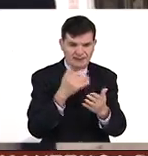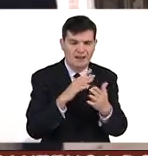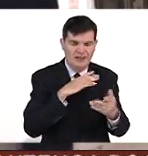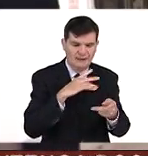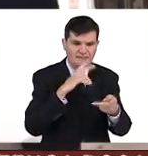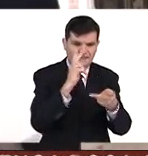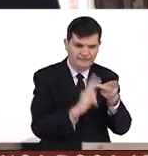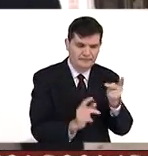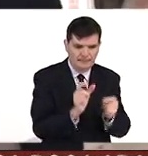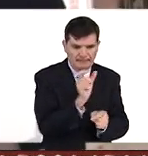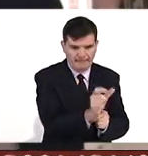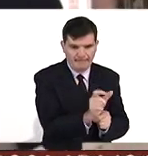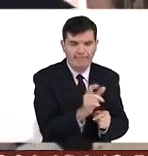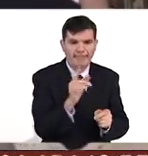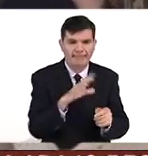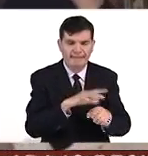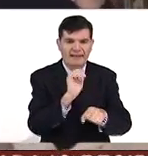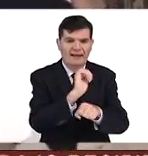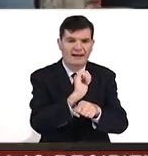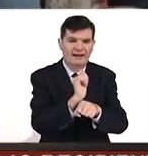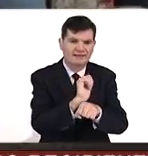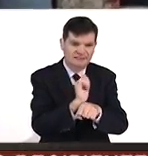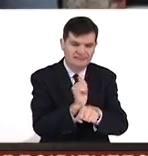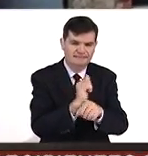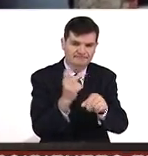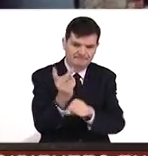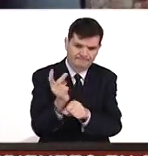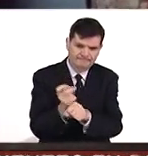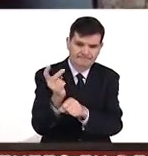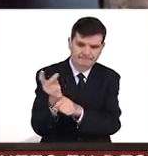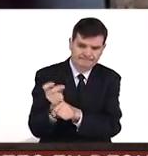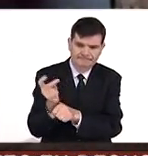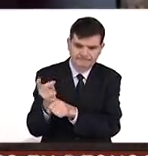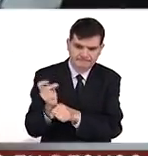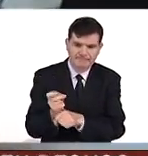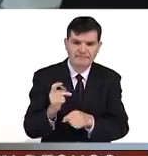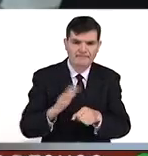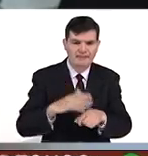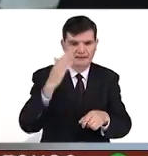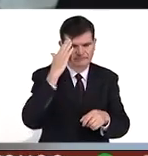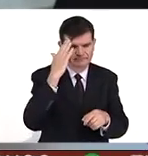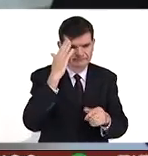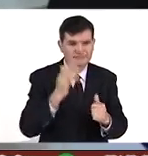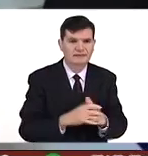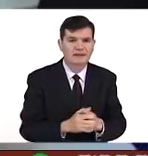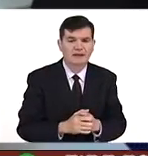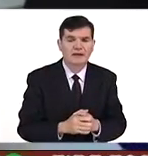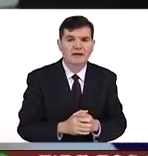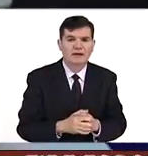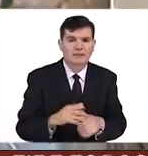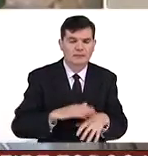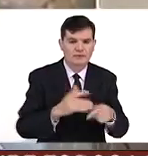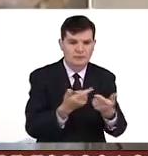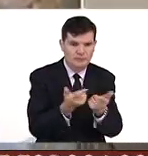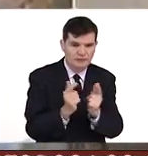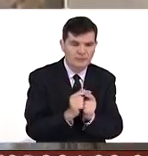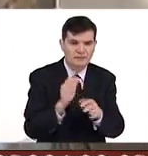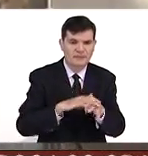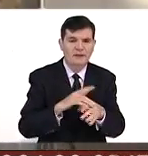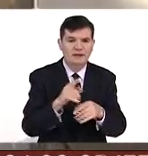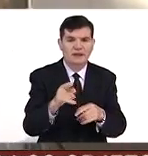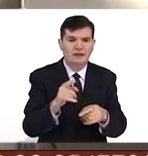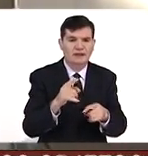sección de artistas invitados directamente por el grupo de